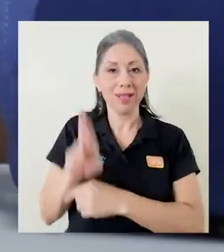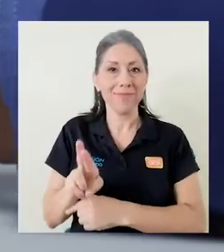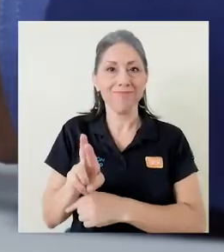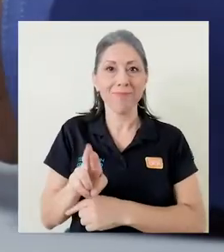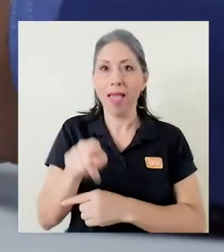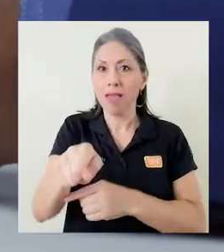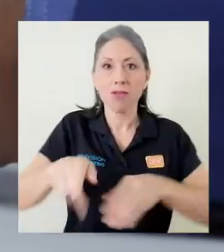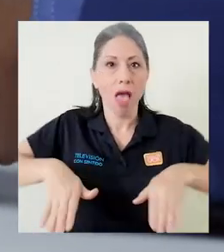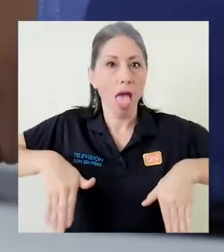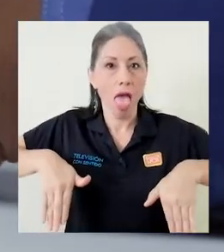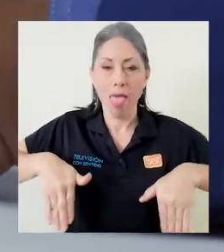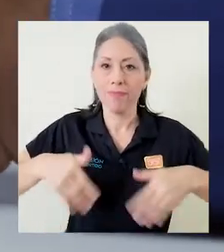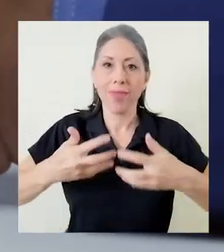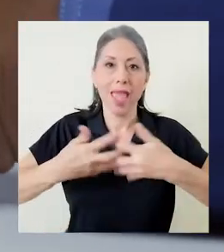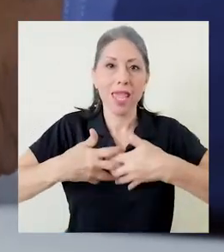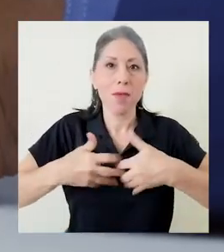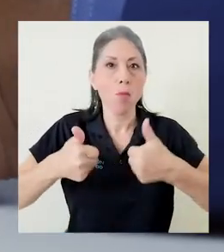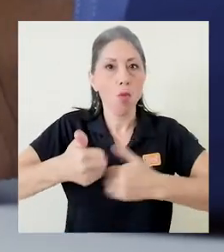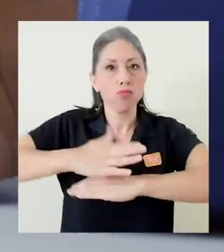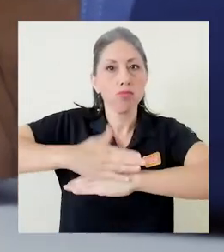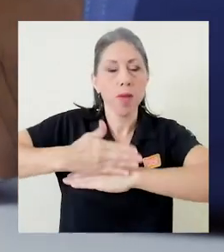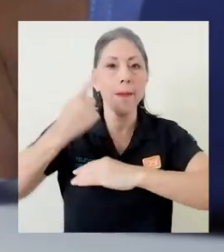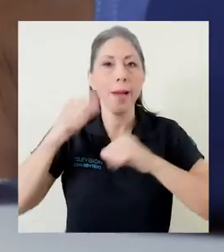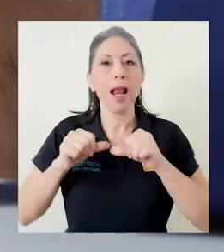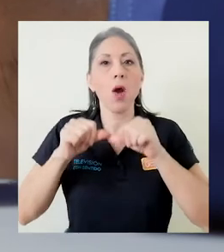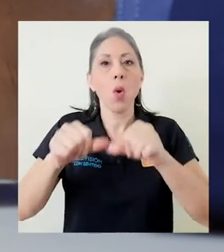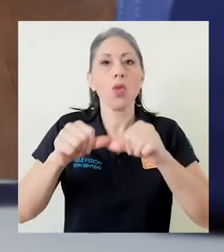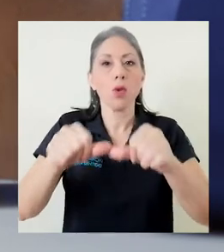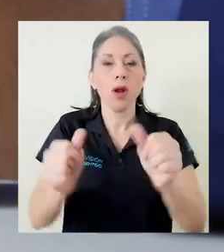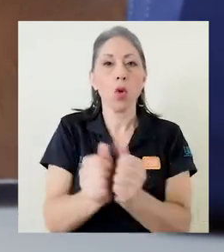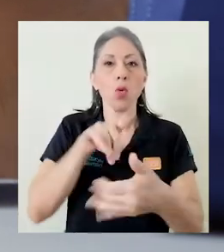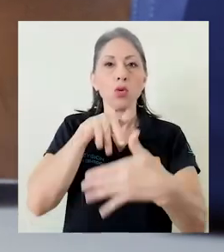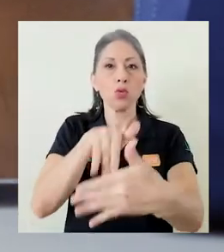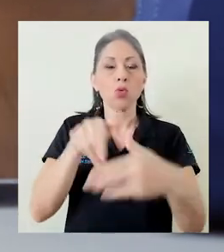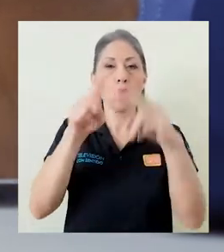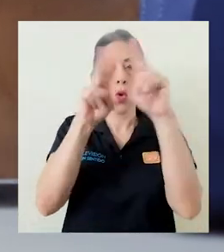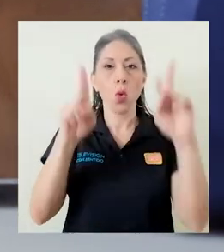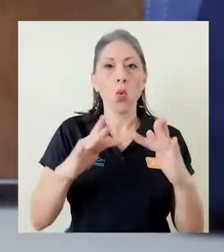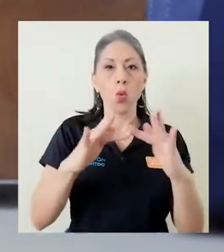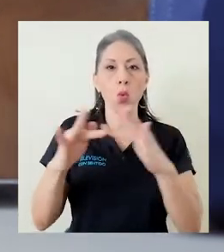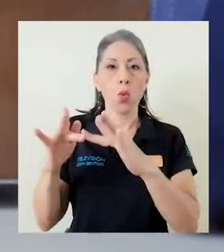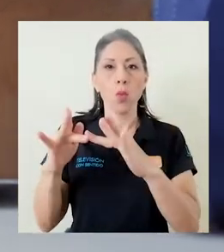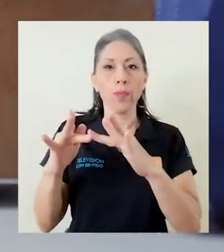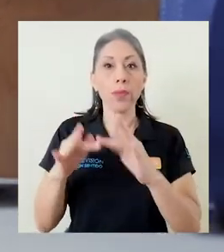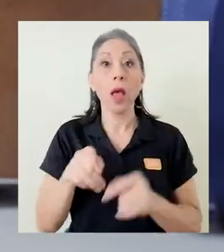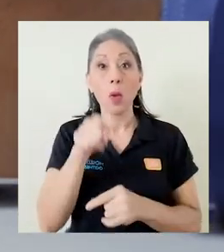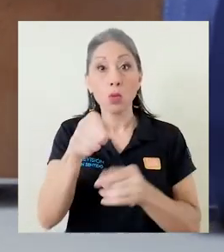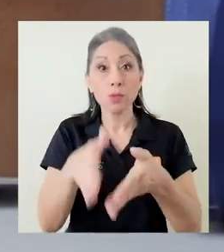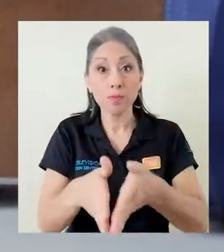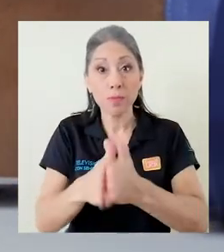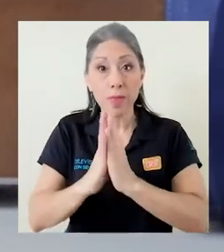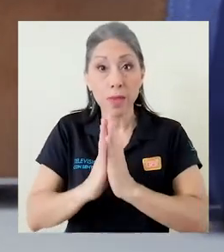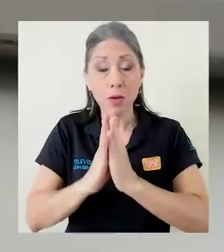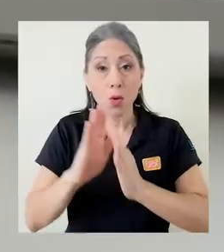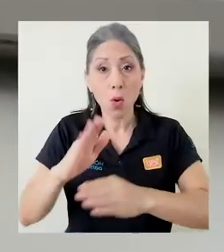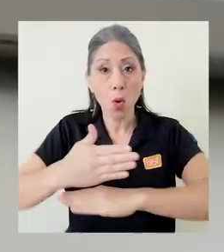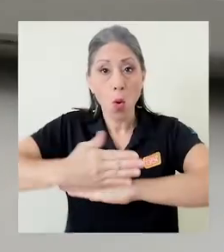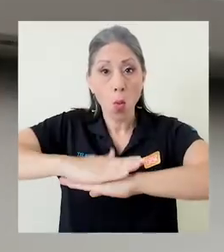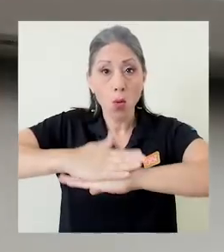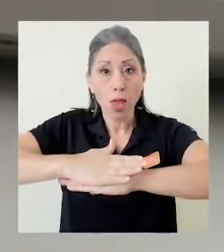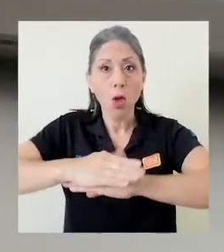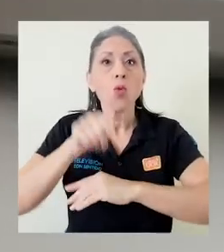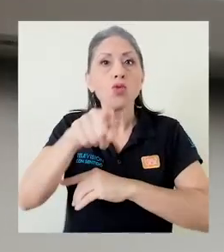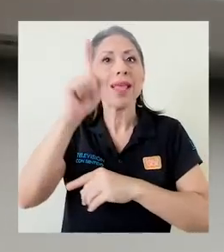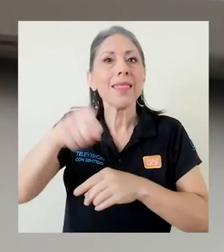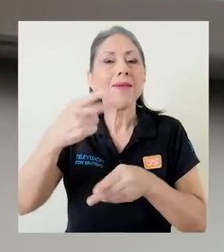para continuar con la modalidad de semestre virtual. Para solicitar una computadora, usted